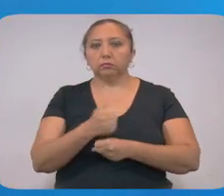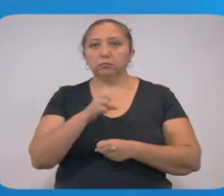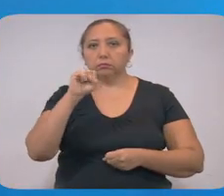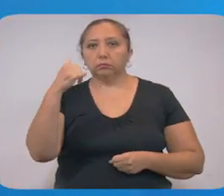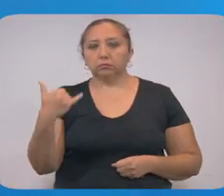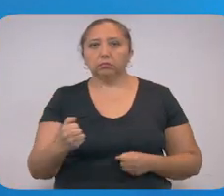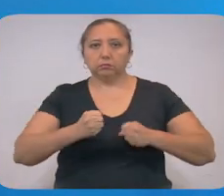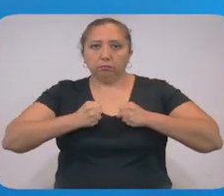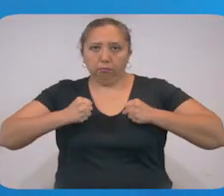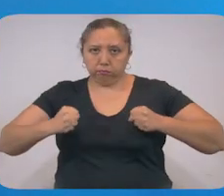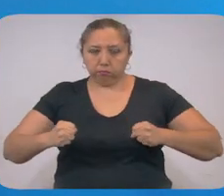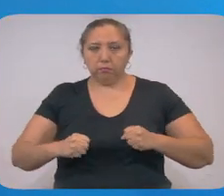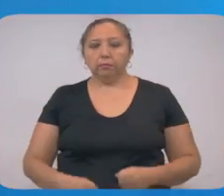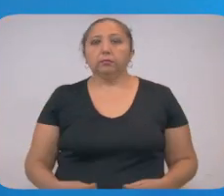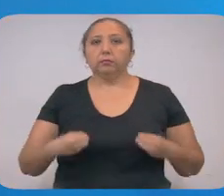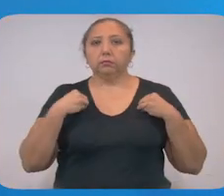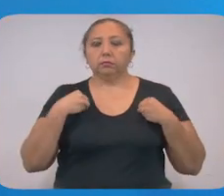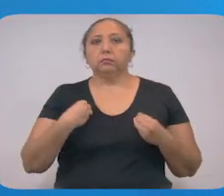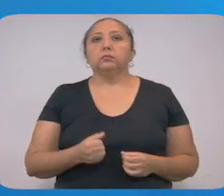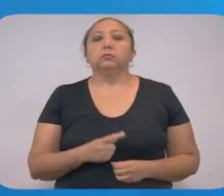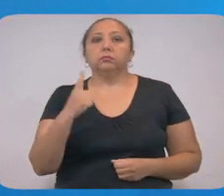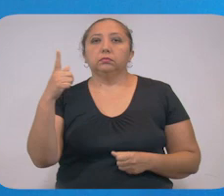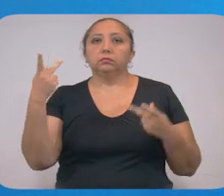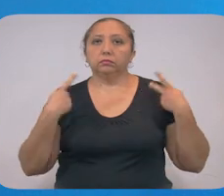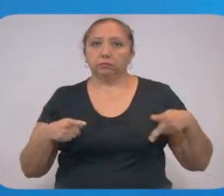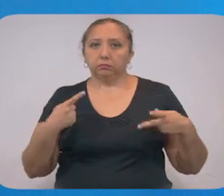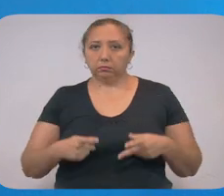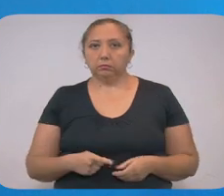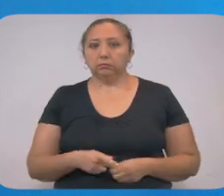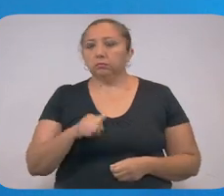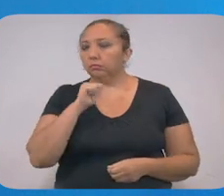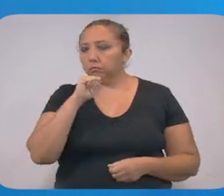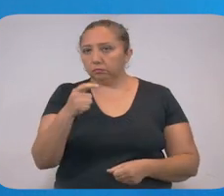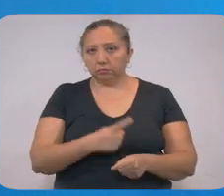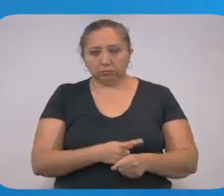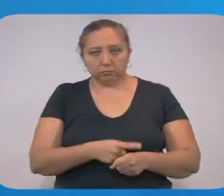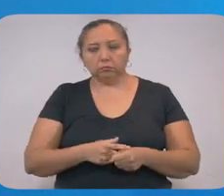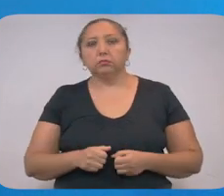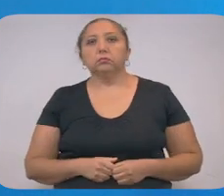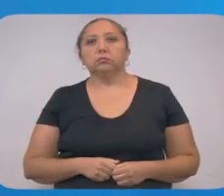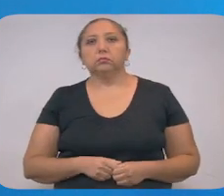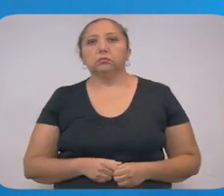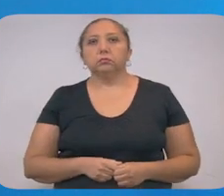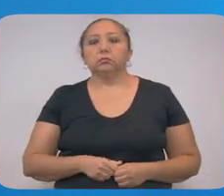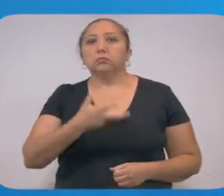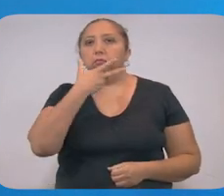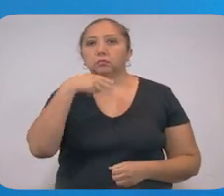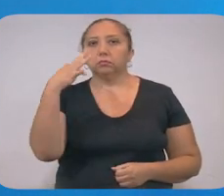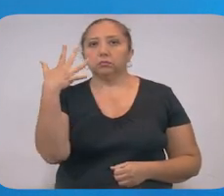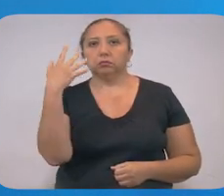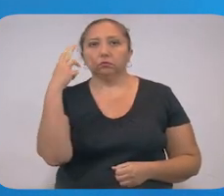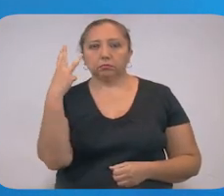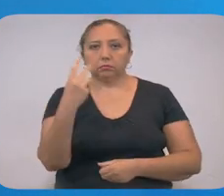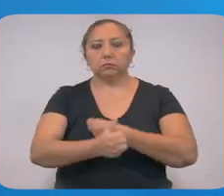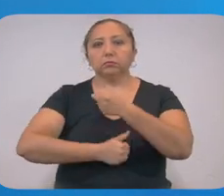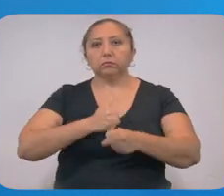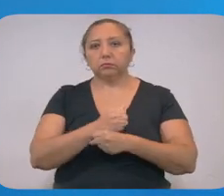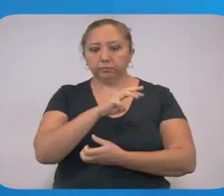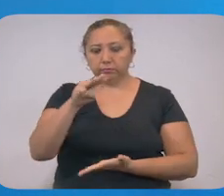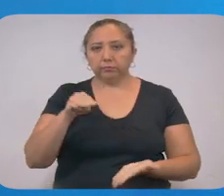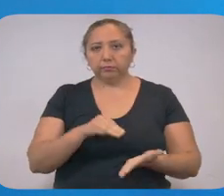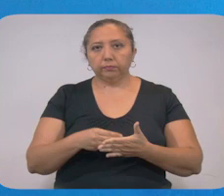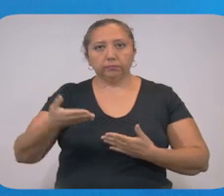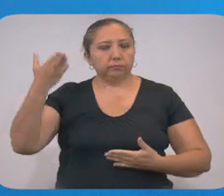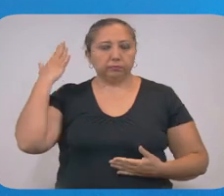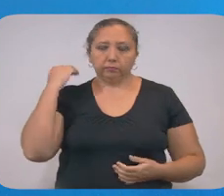C.E., con obesidad, convivía con un contacto, el cual se reporta sin síntomas. Hombre de 53 años de Mérida,